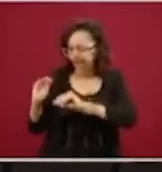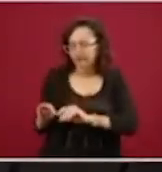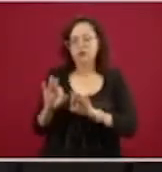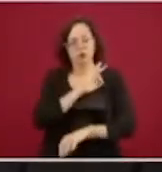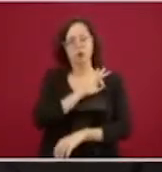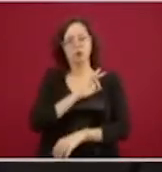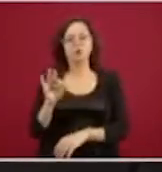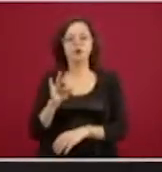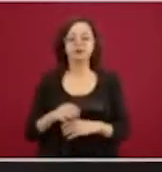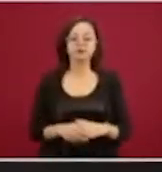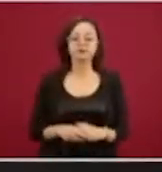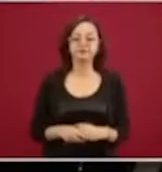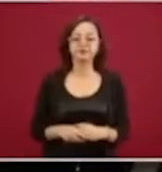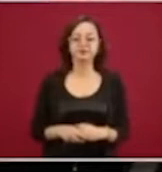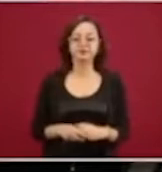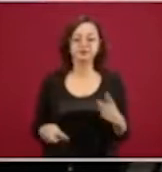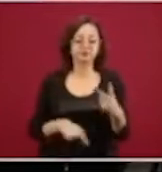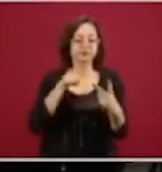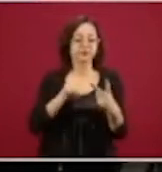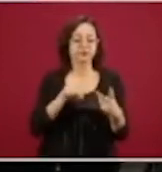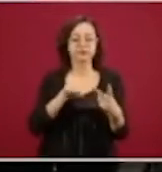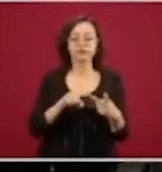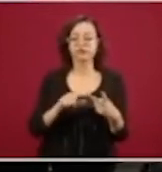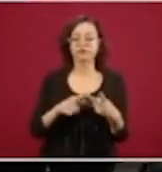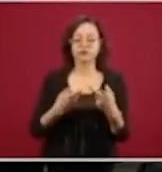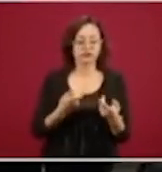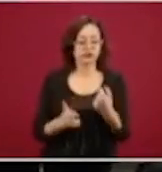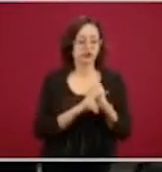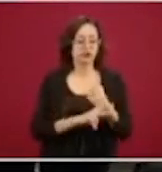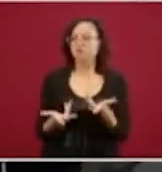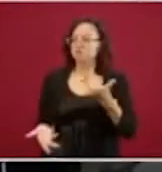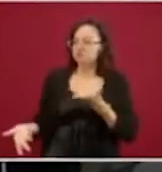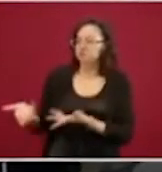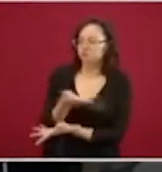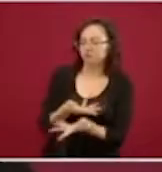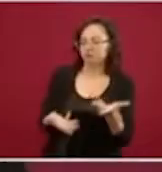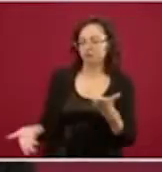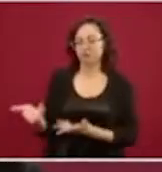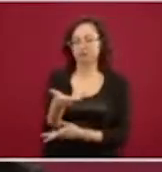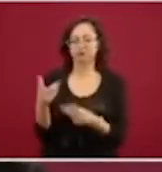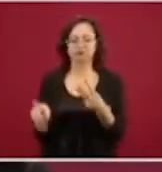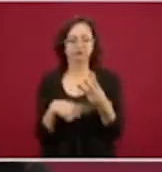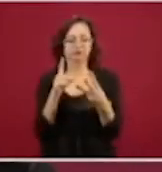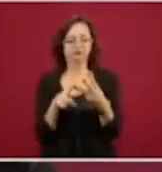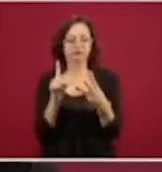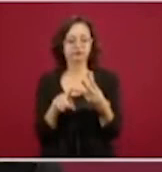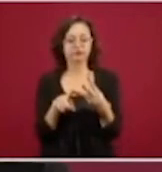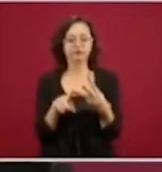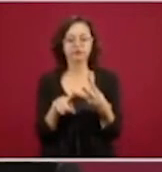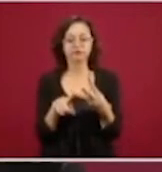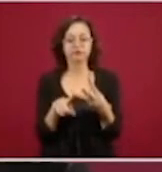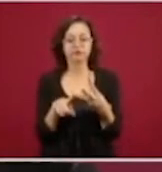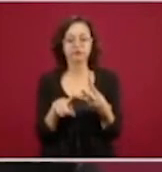Dos, se han compartido los prototipos que varios países estamos trabajando de ventiladores, métodos y estrategias para prevenir